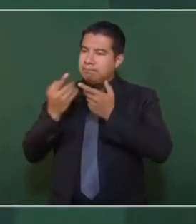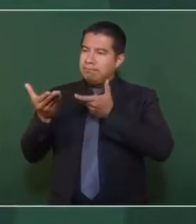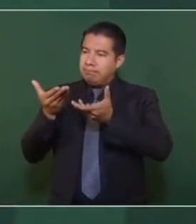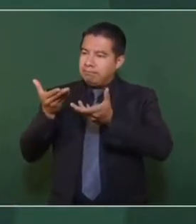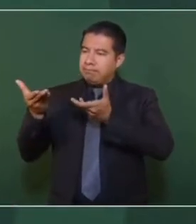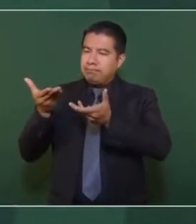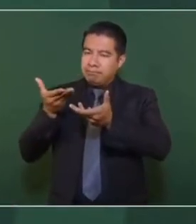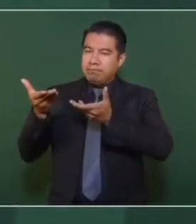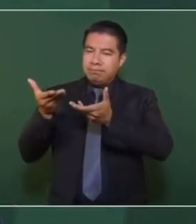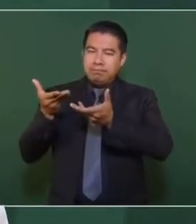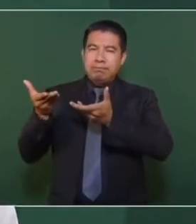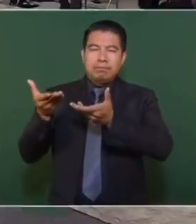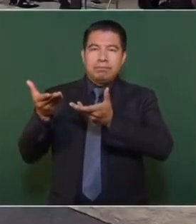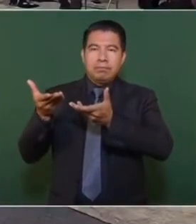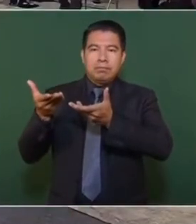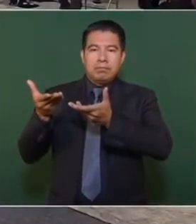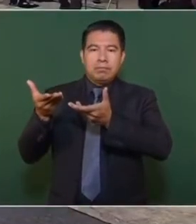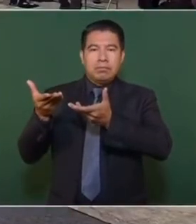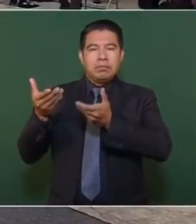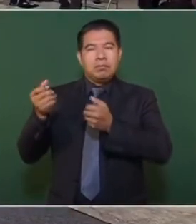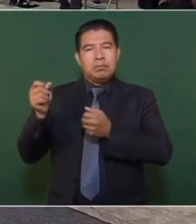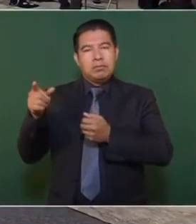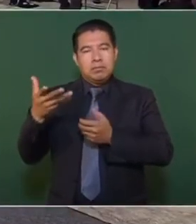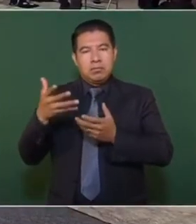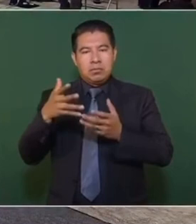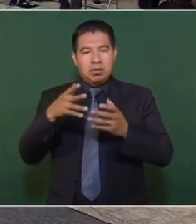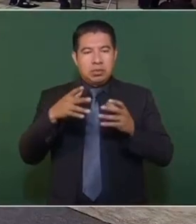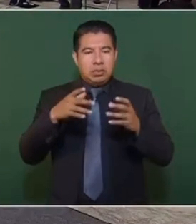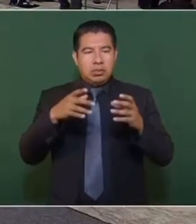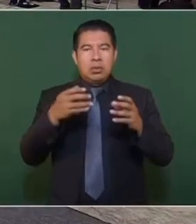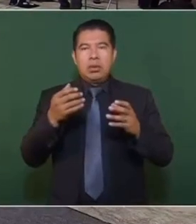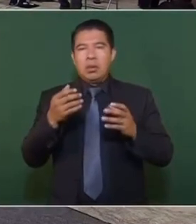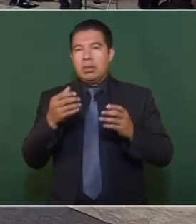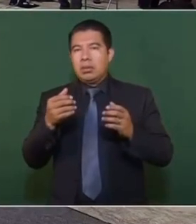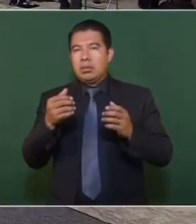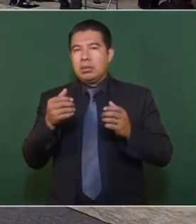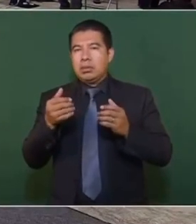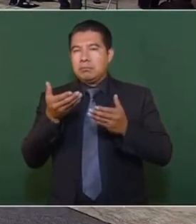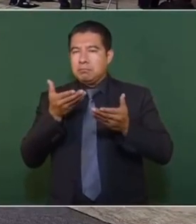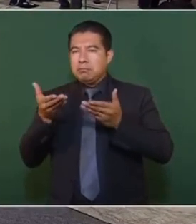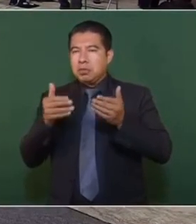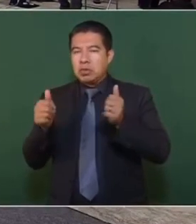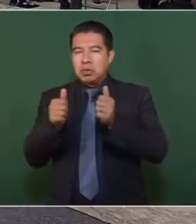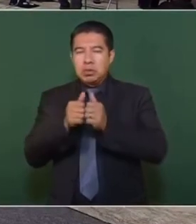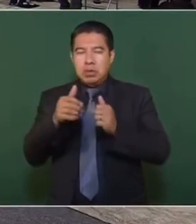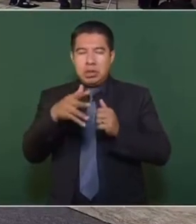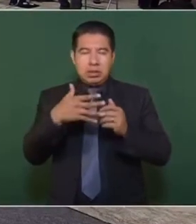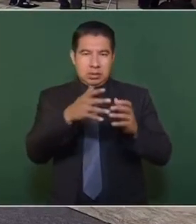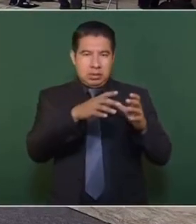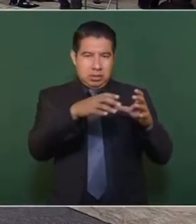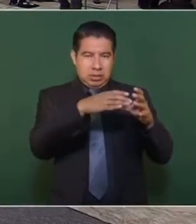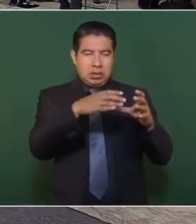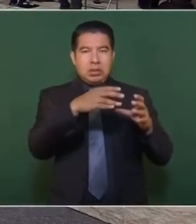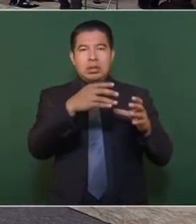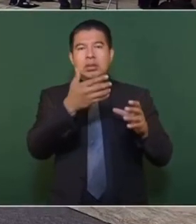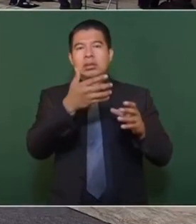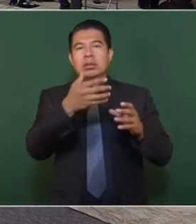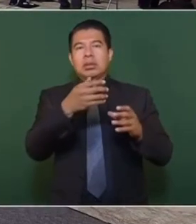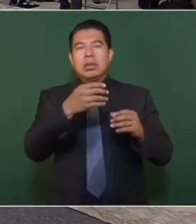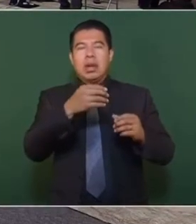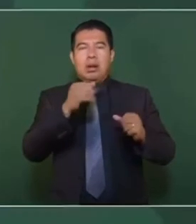la séptima, perdón, con la sección siete del magisterio,